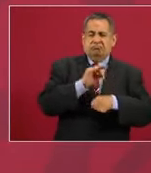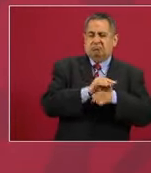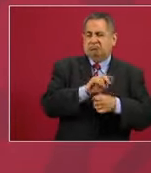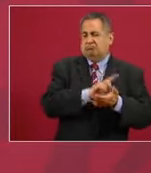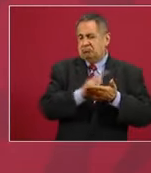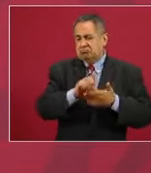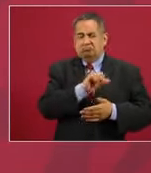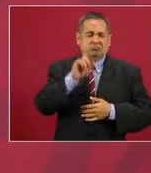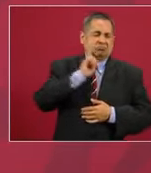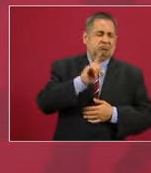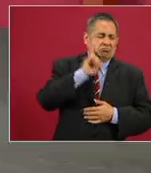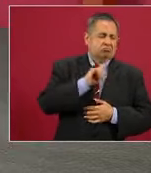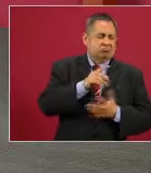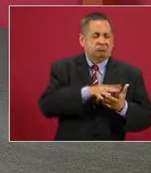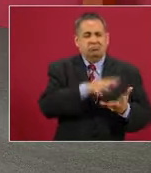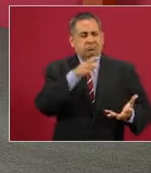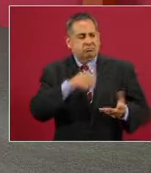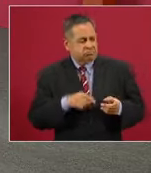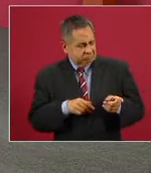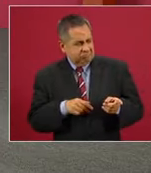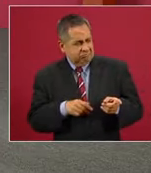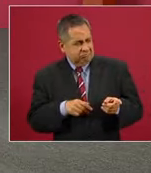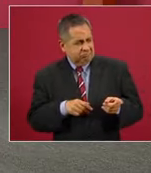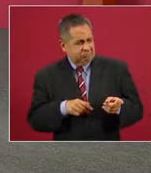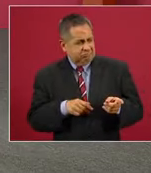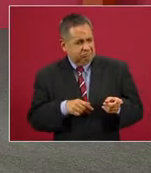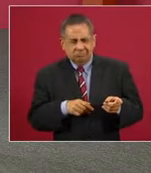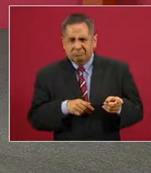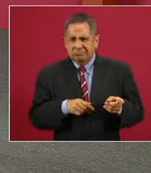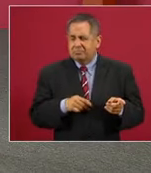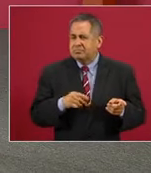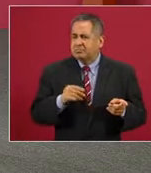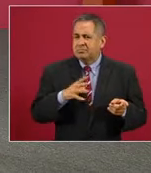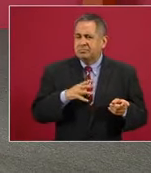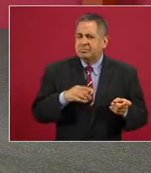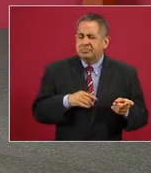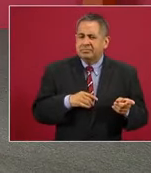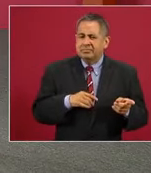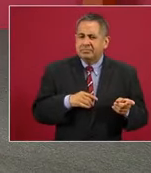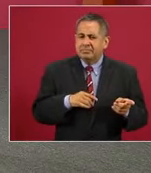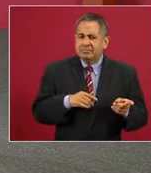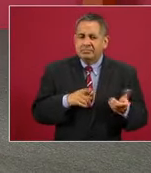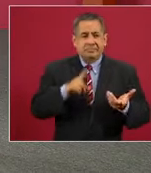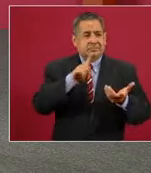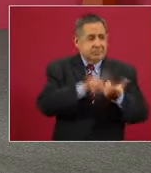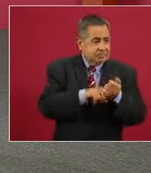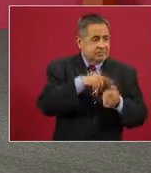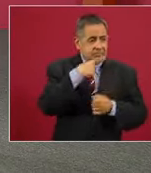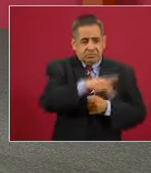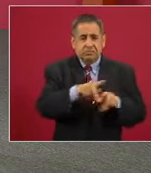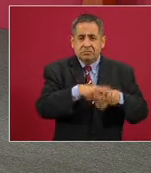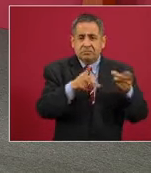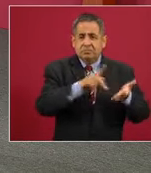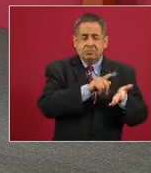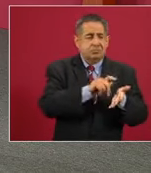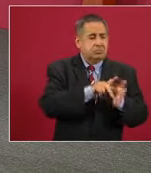no tienen en sus periódicos